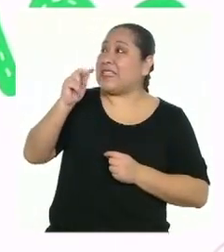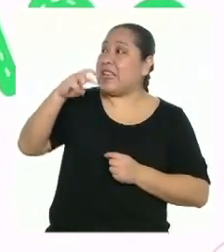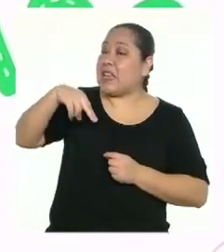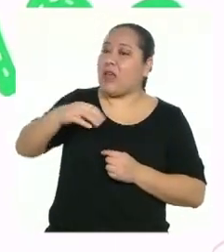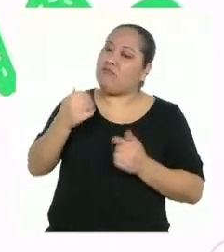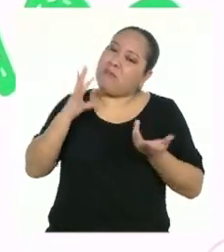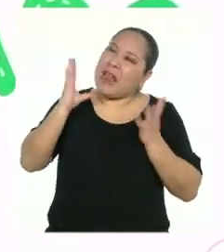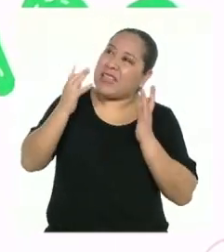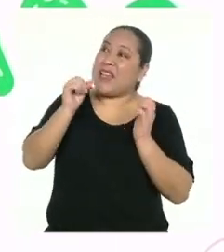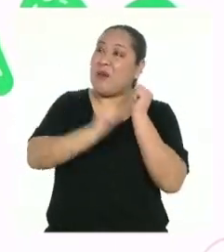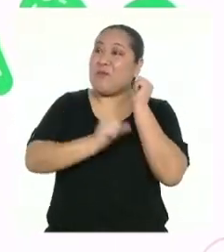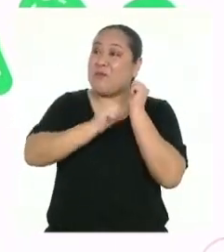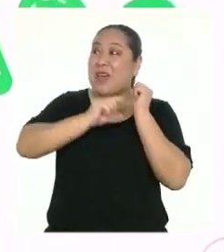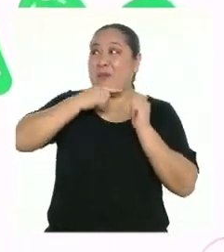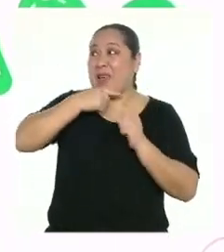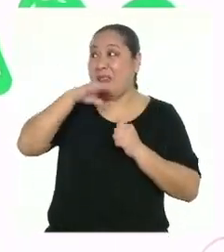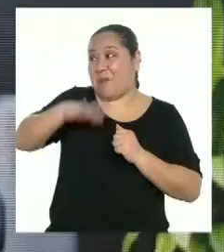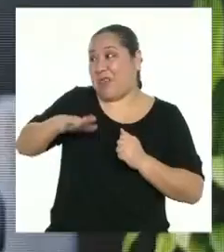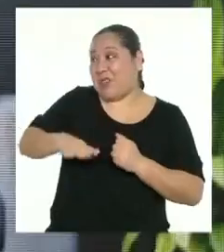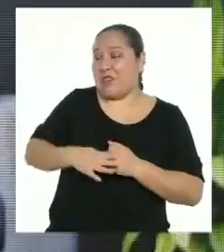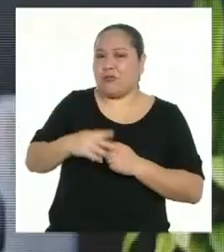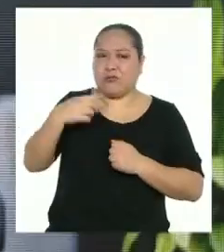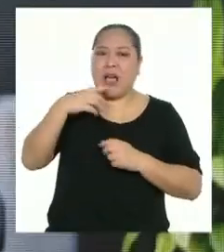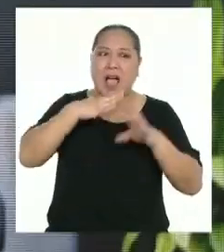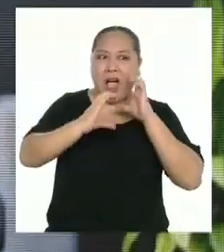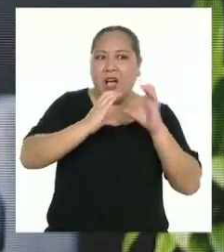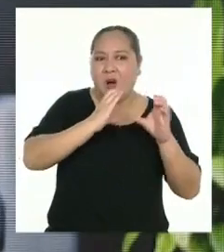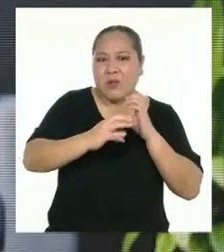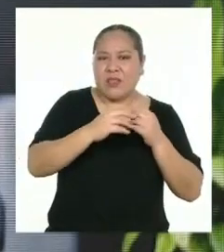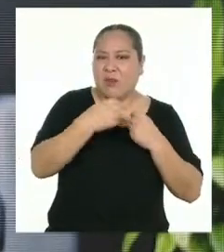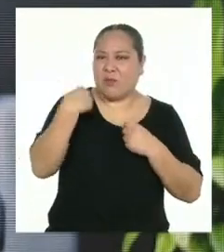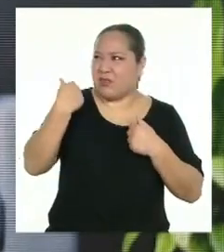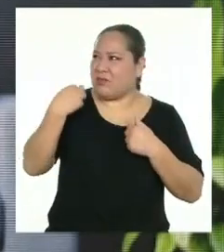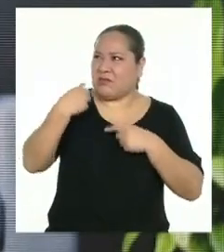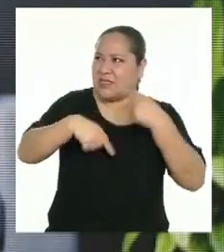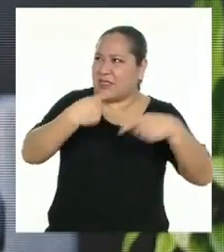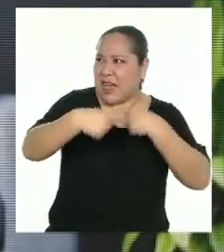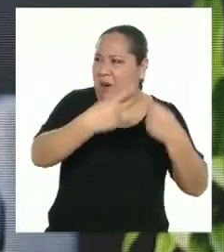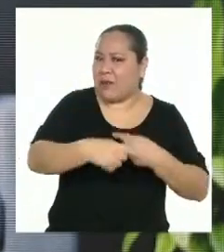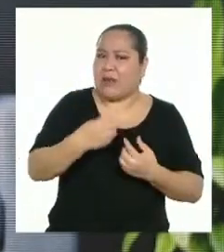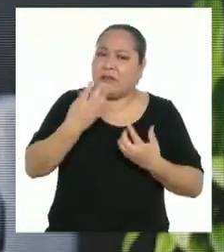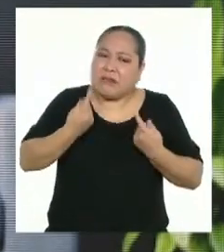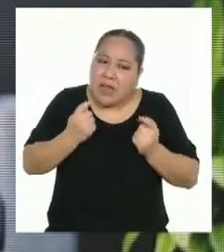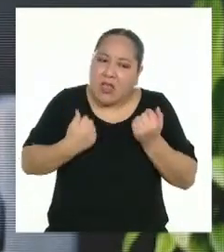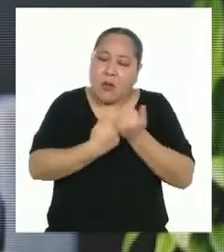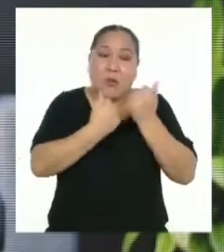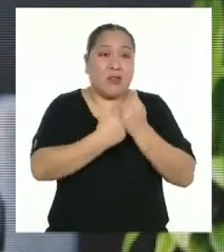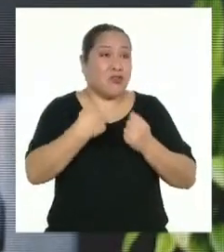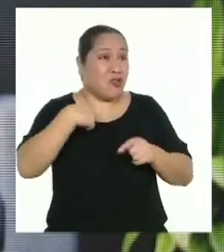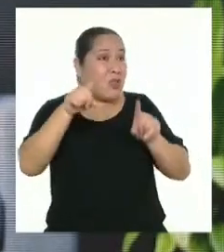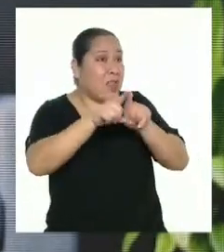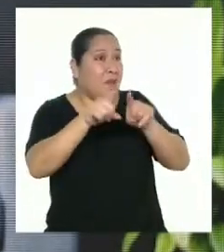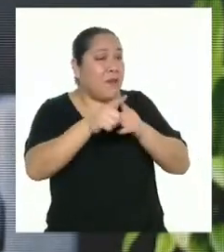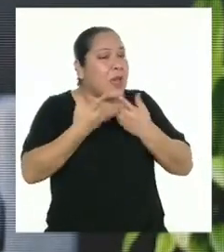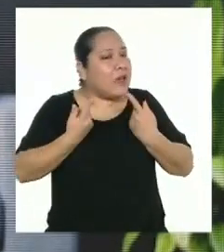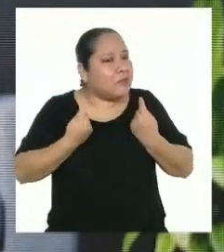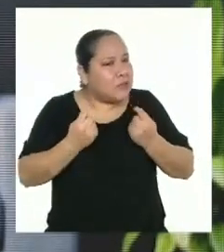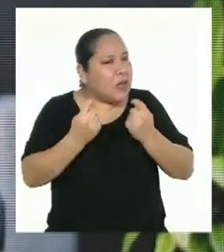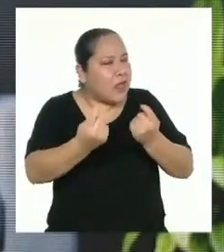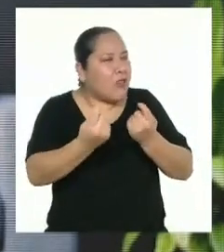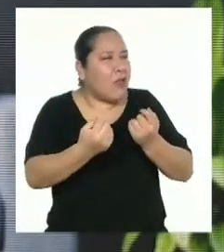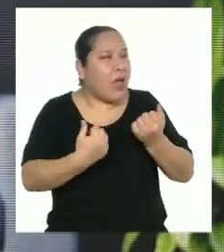Hablamos muy seguido y siempre trato de apoyarla. También quiero seguir ayudando a mi hermano. Por eso, como tú ya tienes experiencia